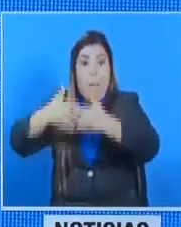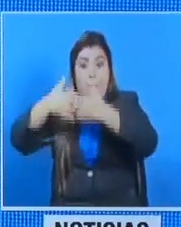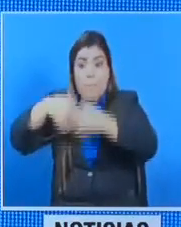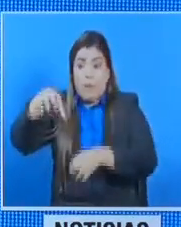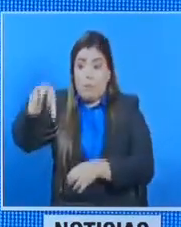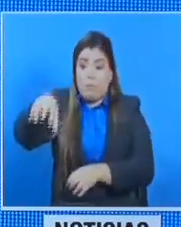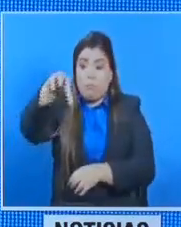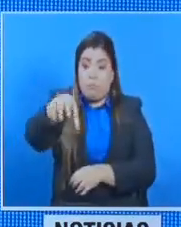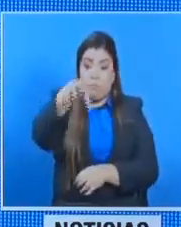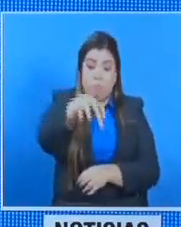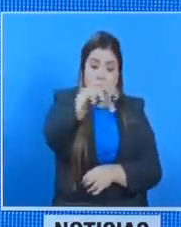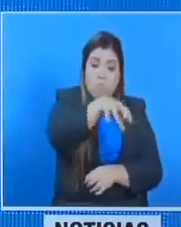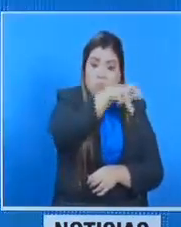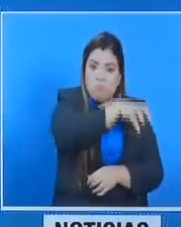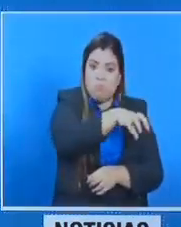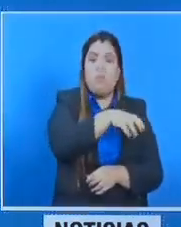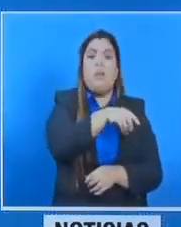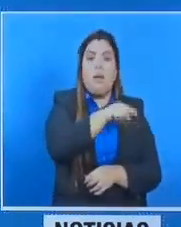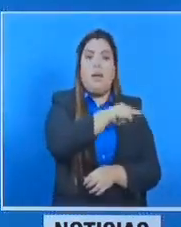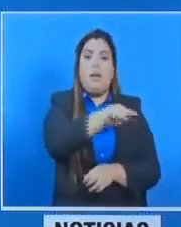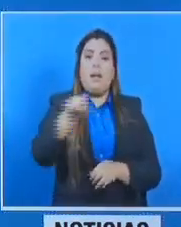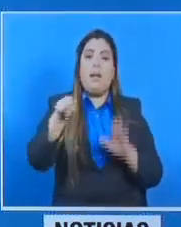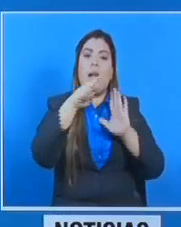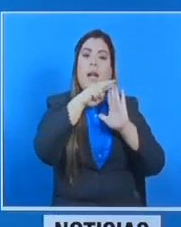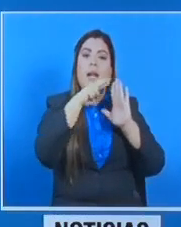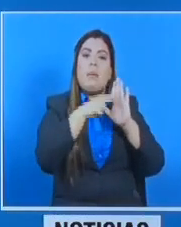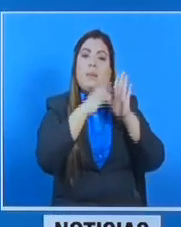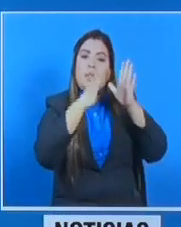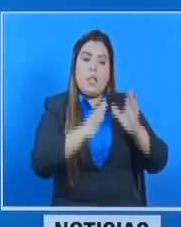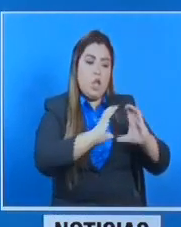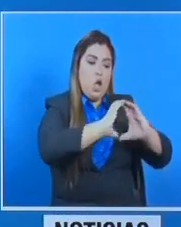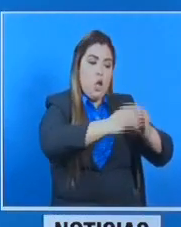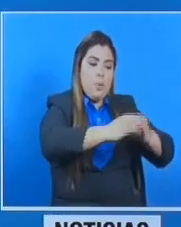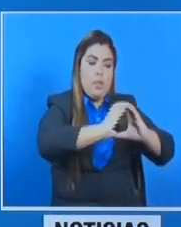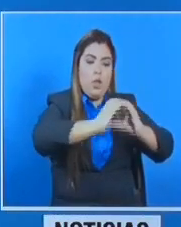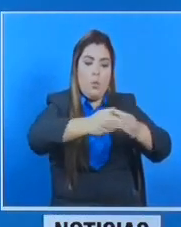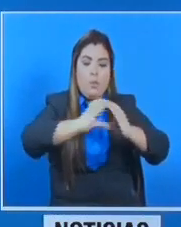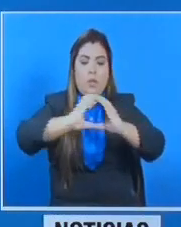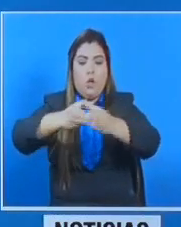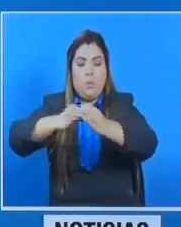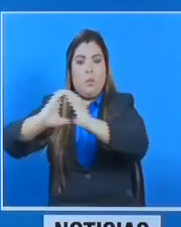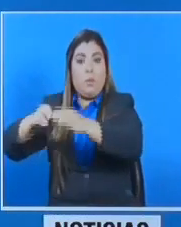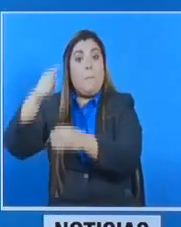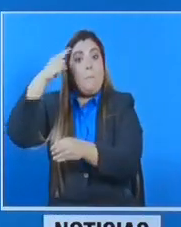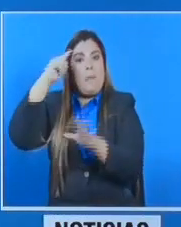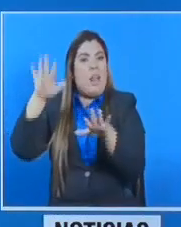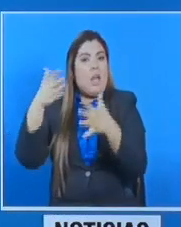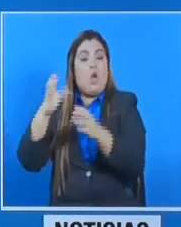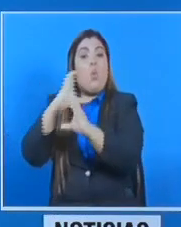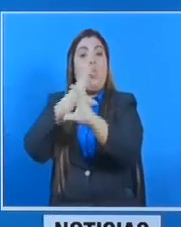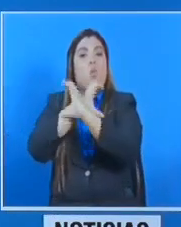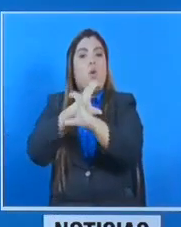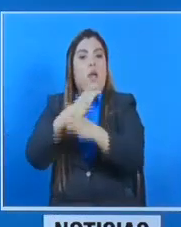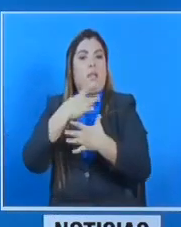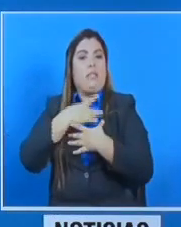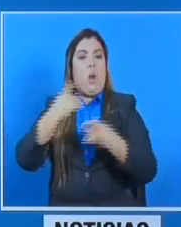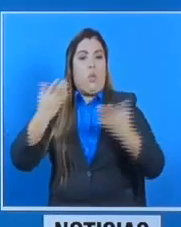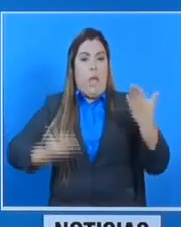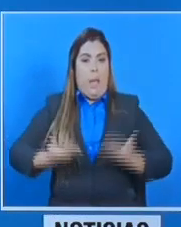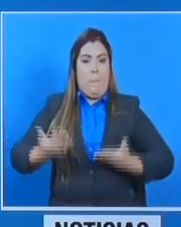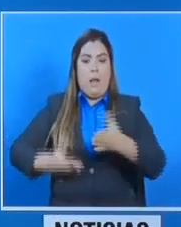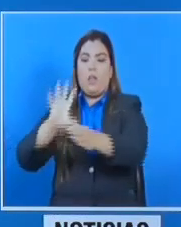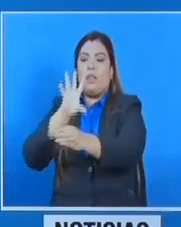representantes de empresas y de trabajadores y estos serán creados en proporción a la cantidad total que